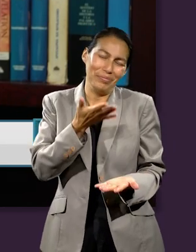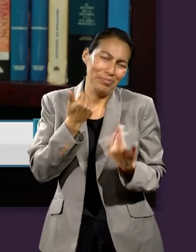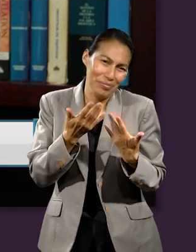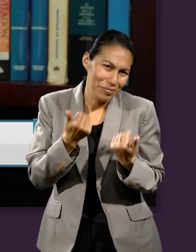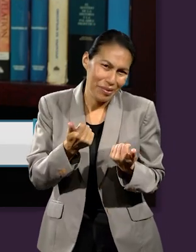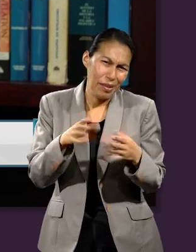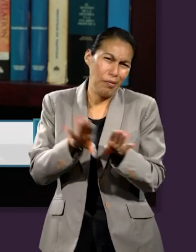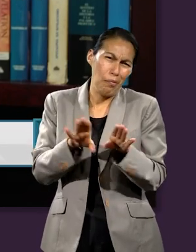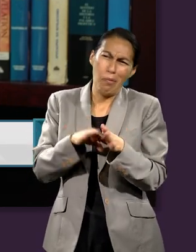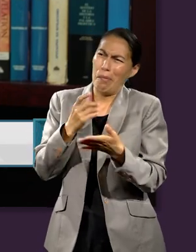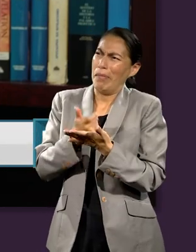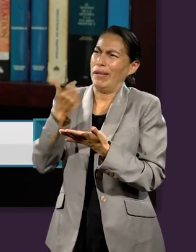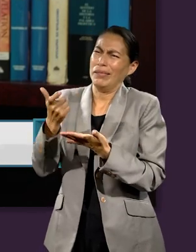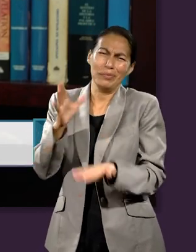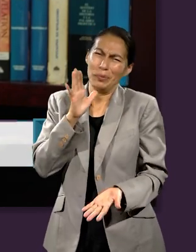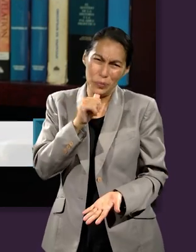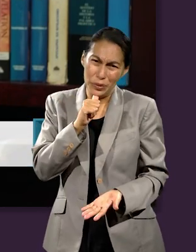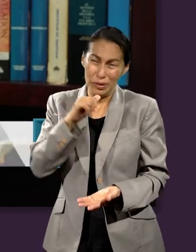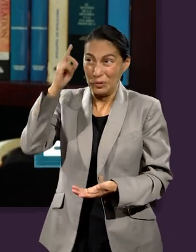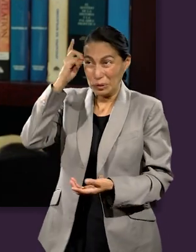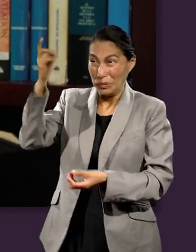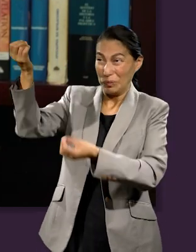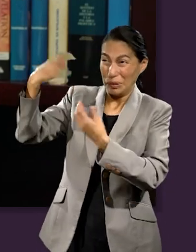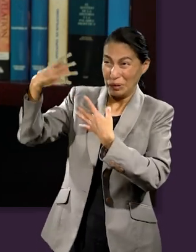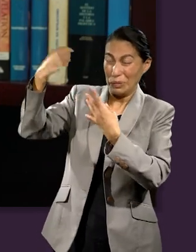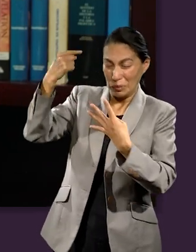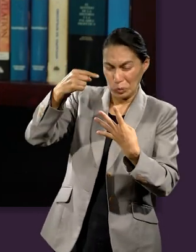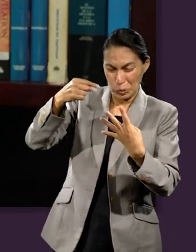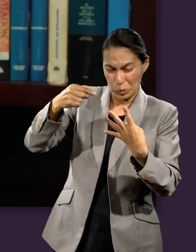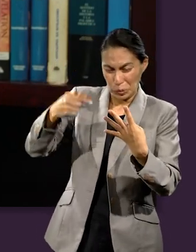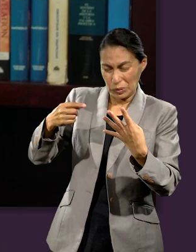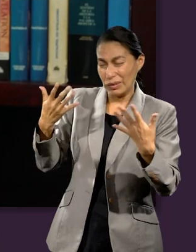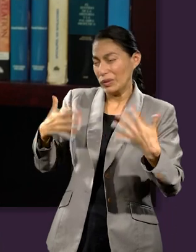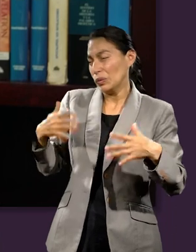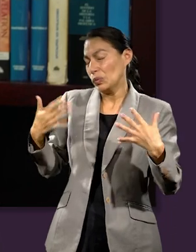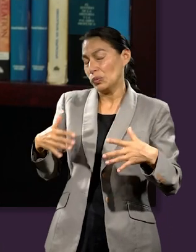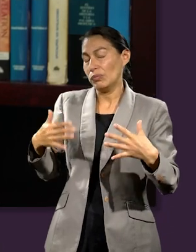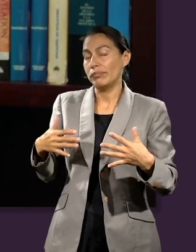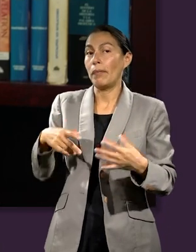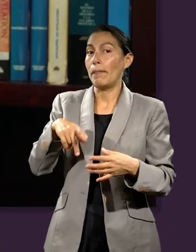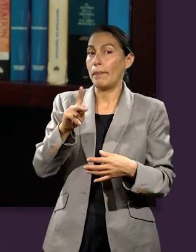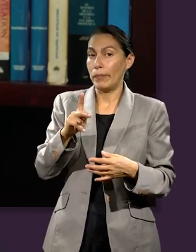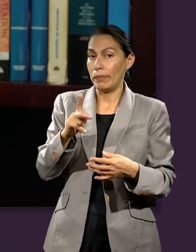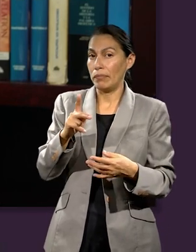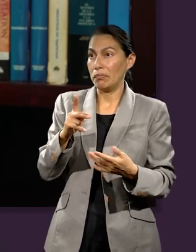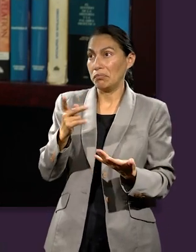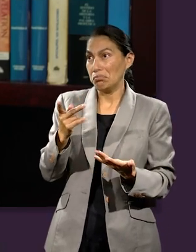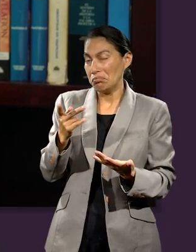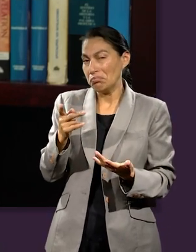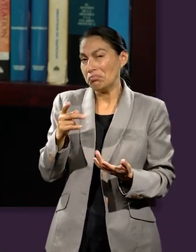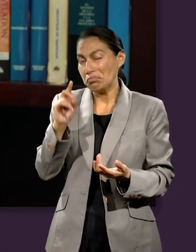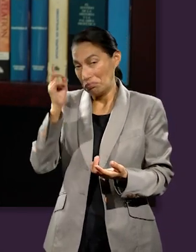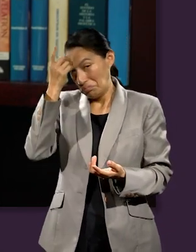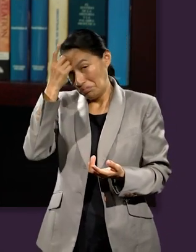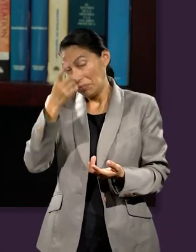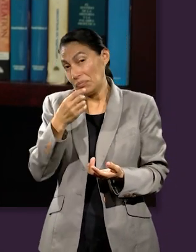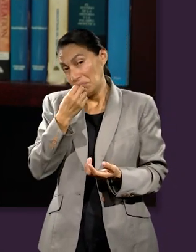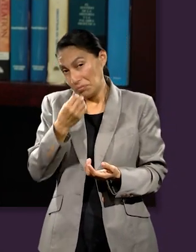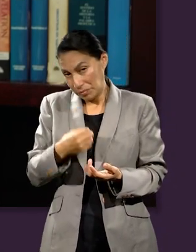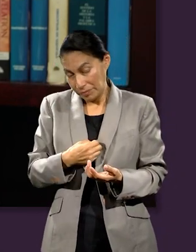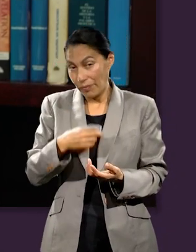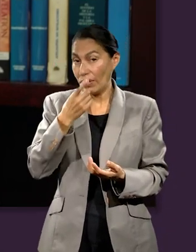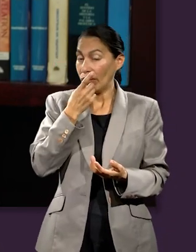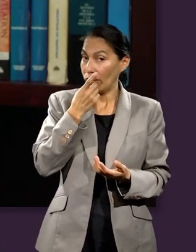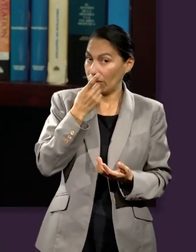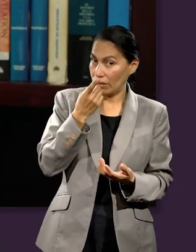es, no hay con qué pagarle a Dios. Es demasiado todo lo que él ha hecho. La pregunta